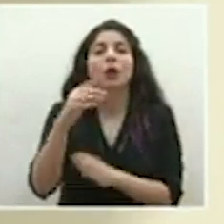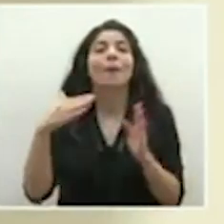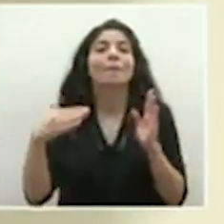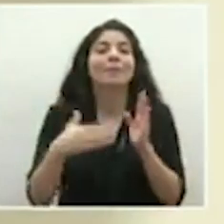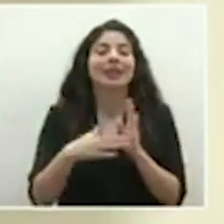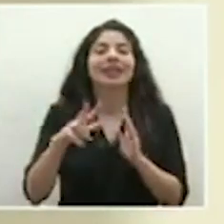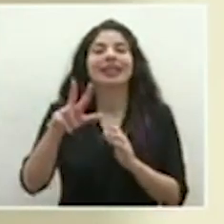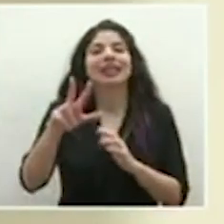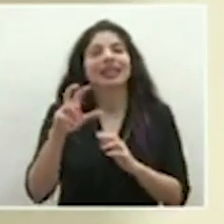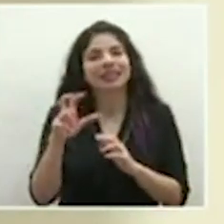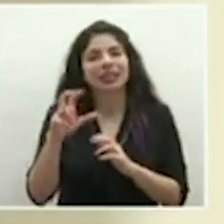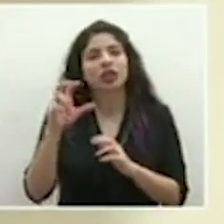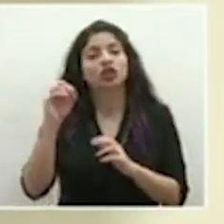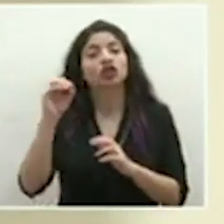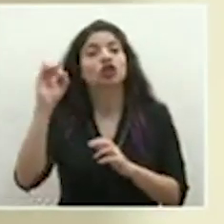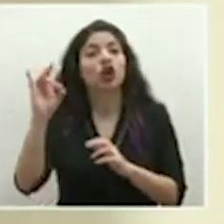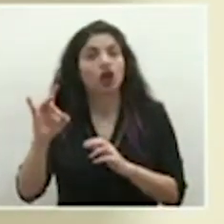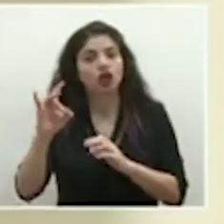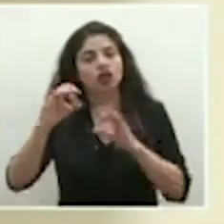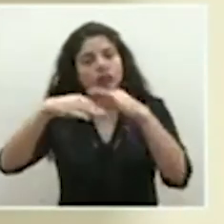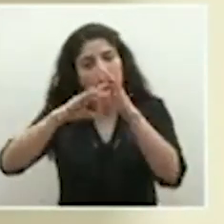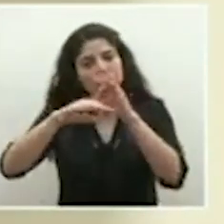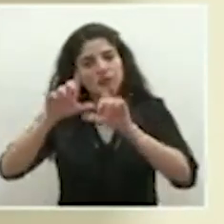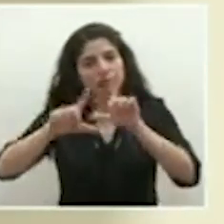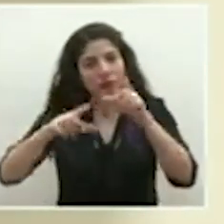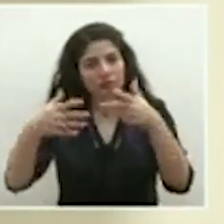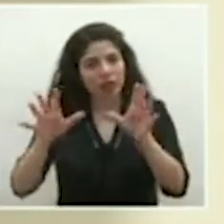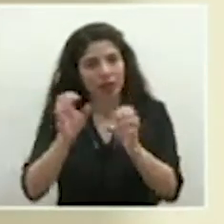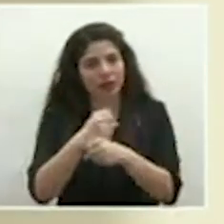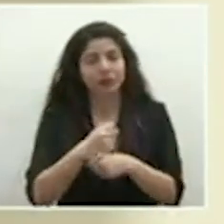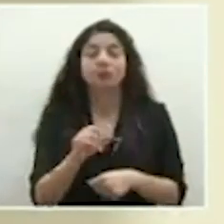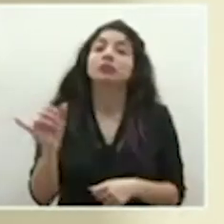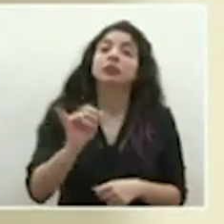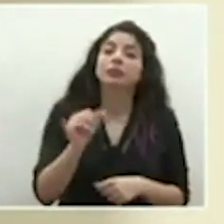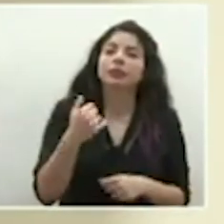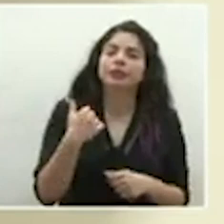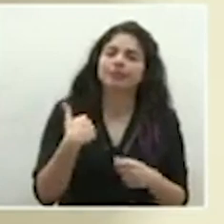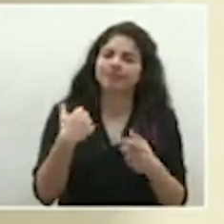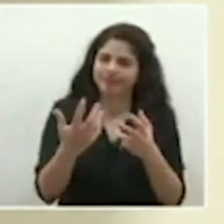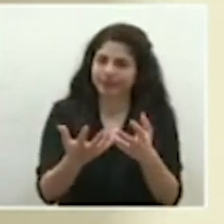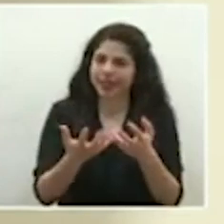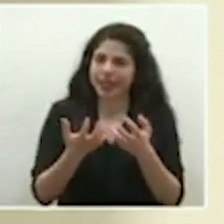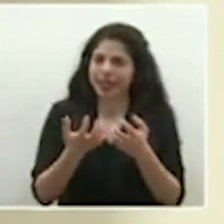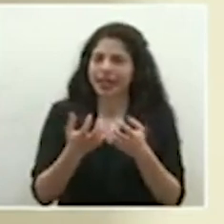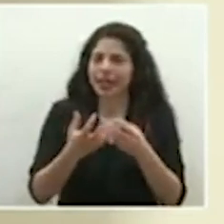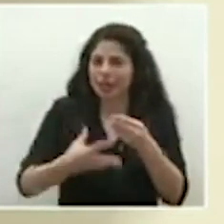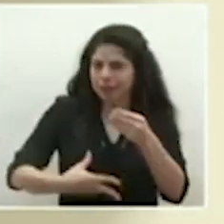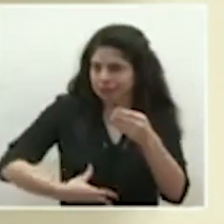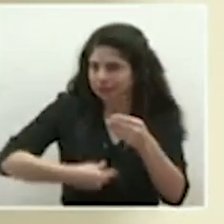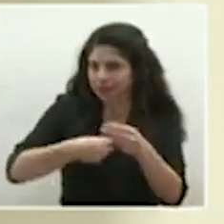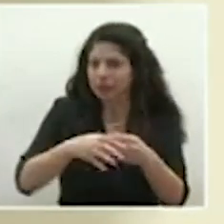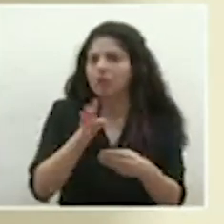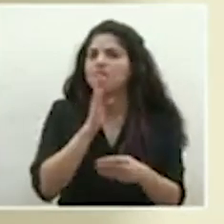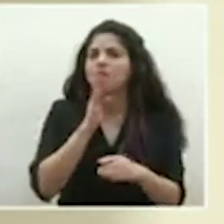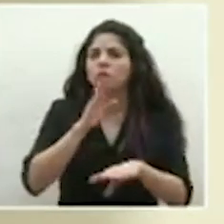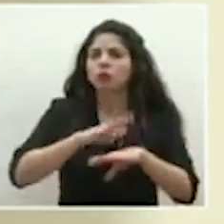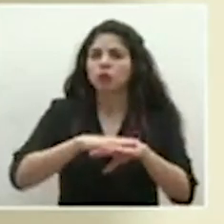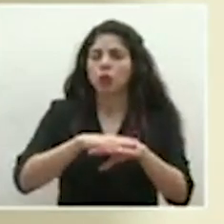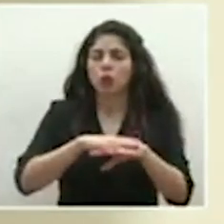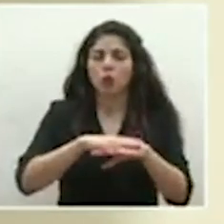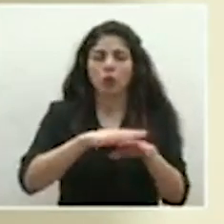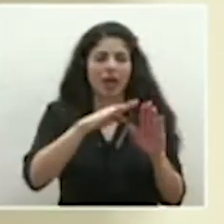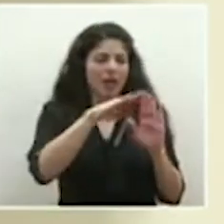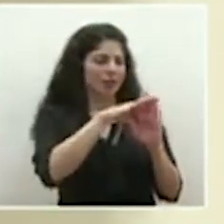,308 muestras. También quería hacer una acotación con respecto al cambio en el